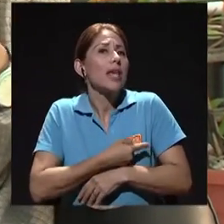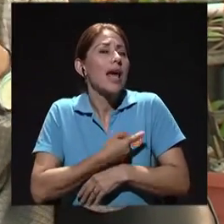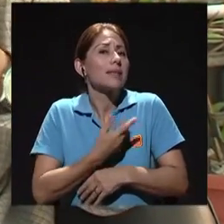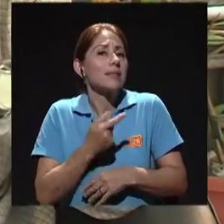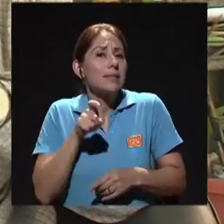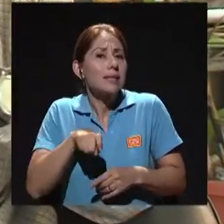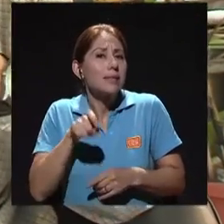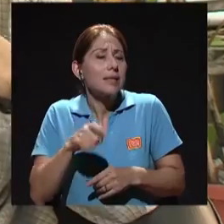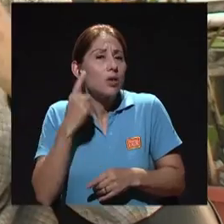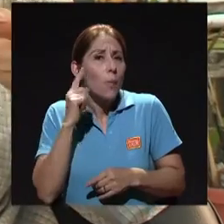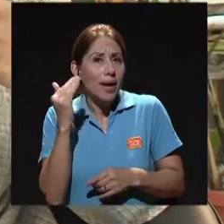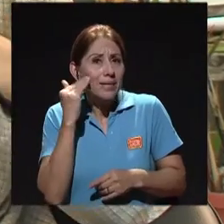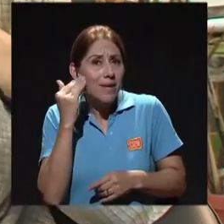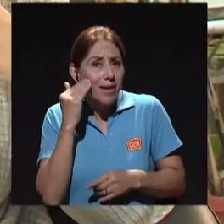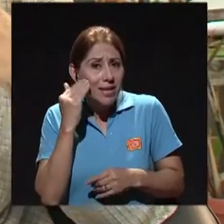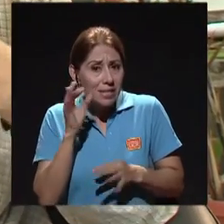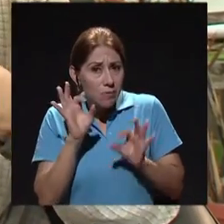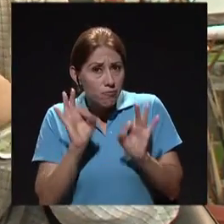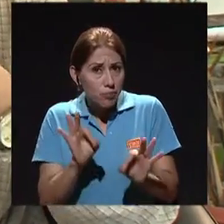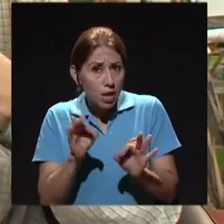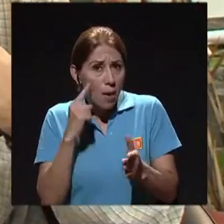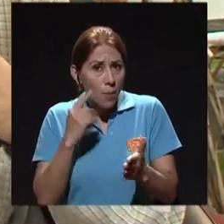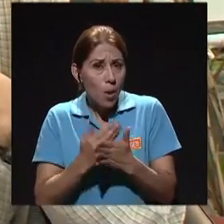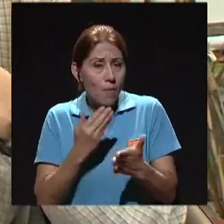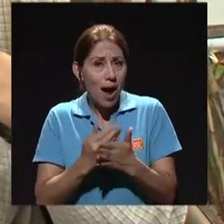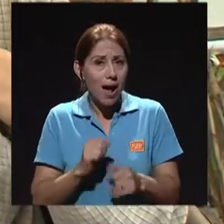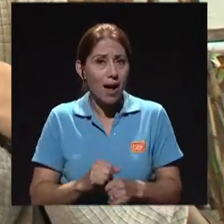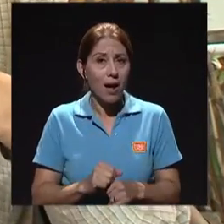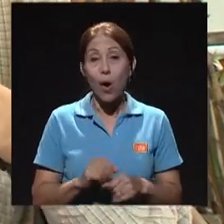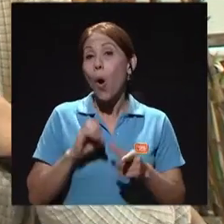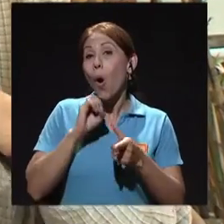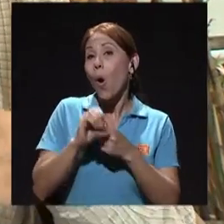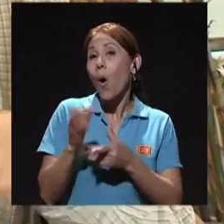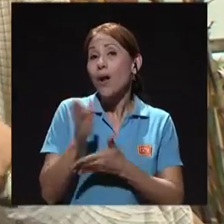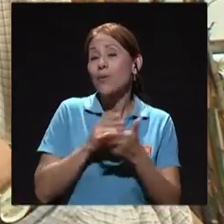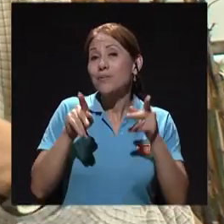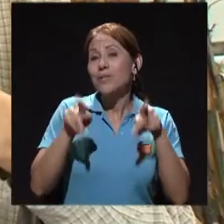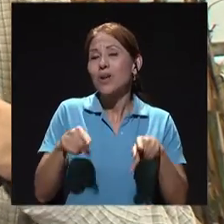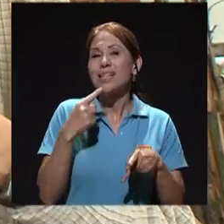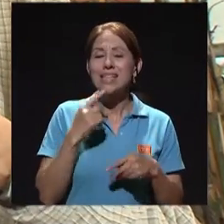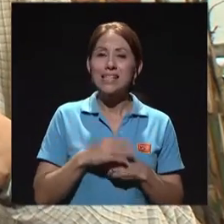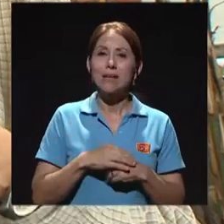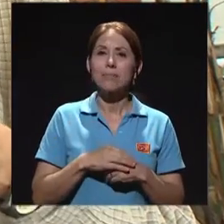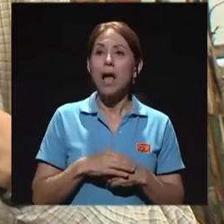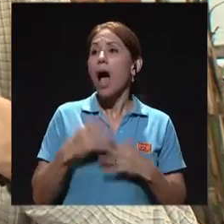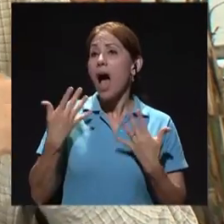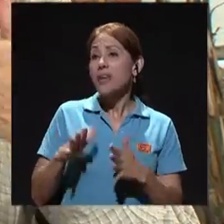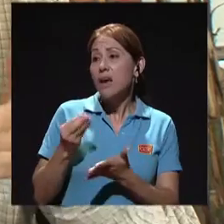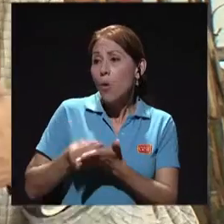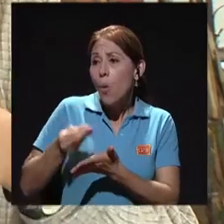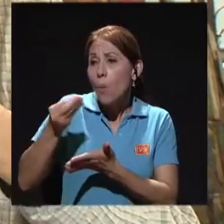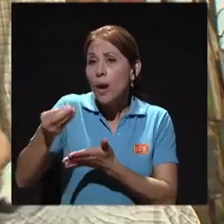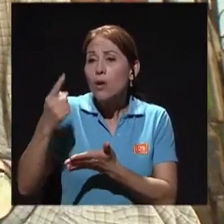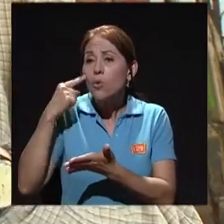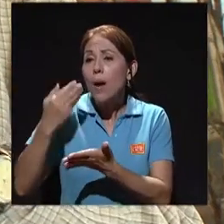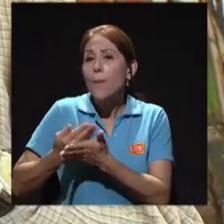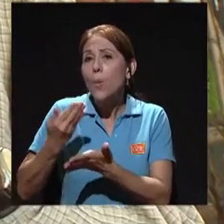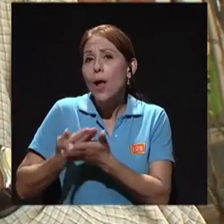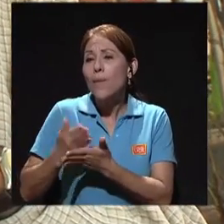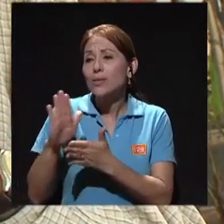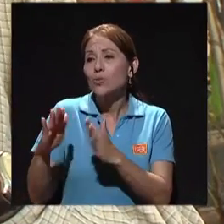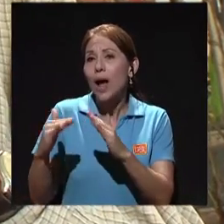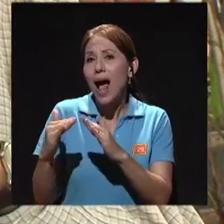o llegan, por ejemplo, con la duda de que si las pruebitas estas de, que le dio positiva a la pruebita esta de... Casera. Casera y quieren confirmar.